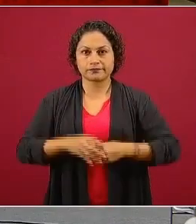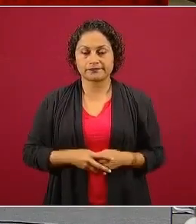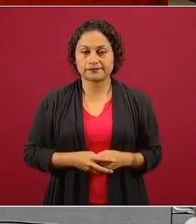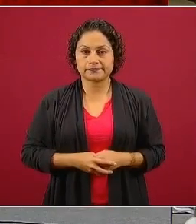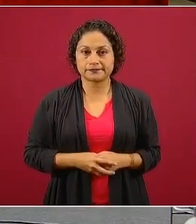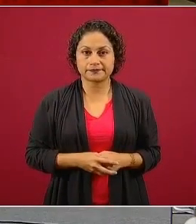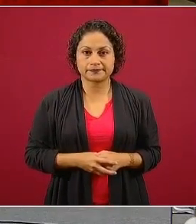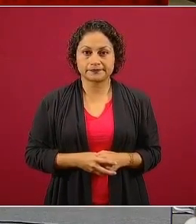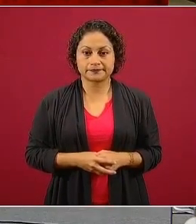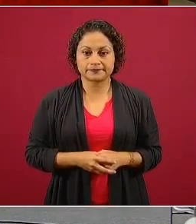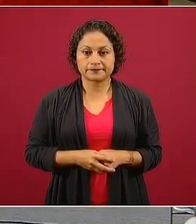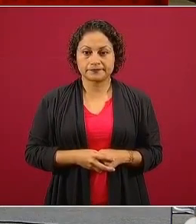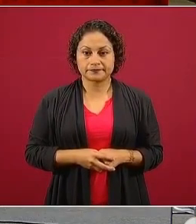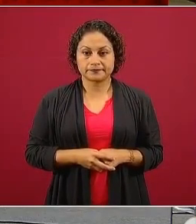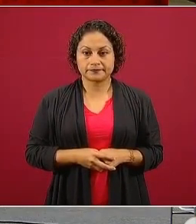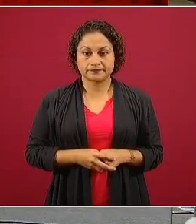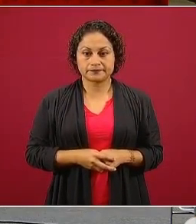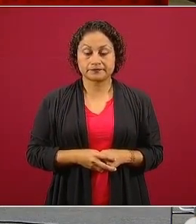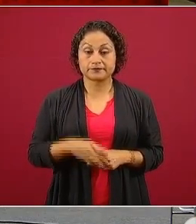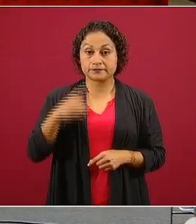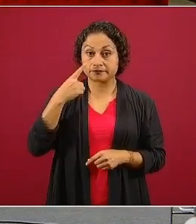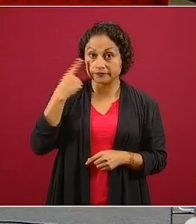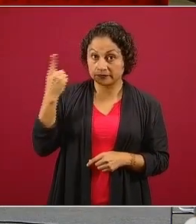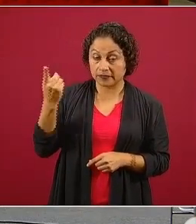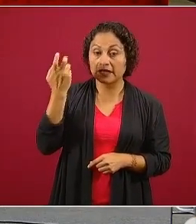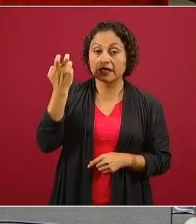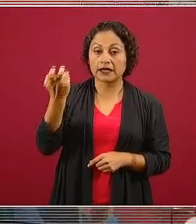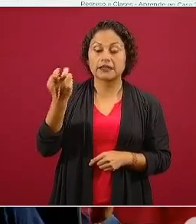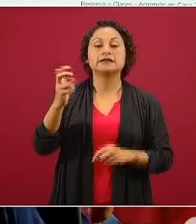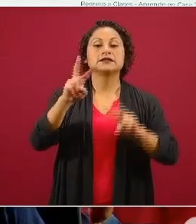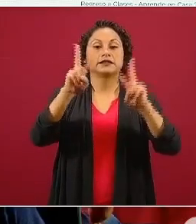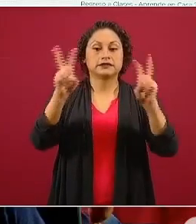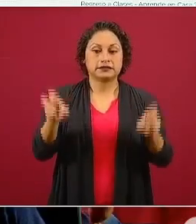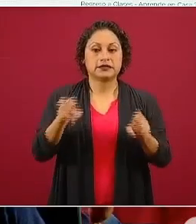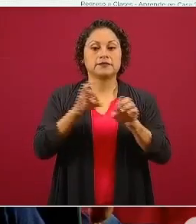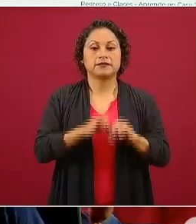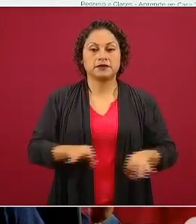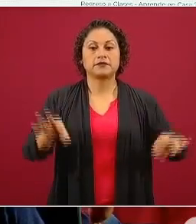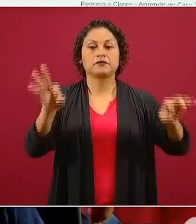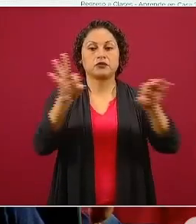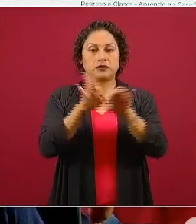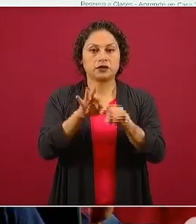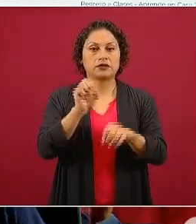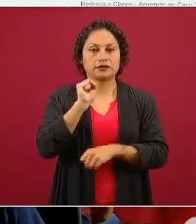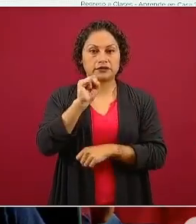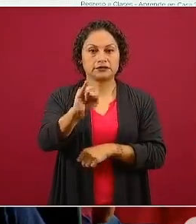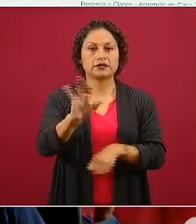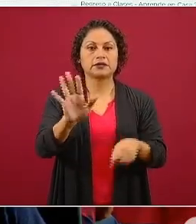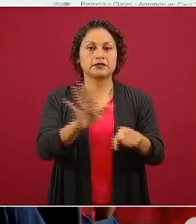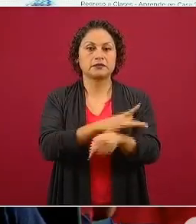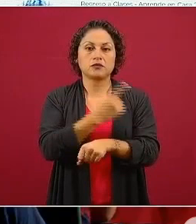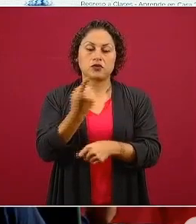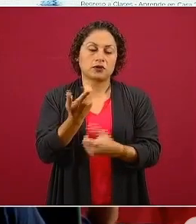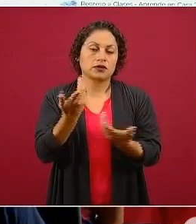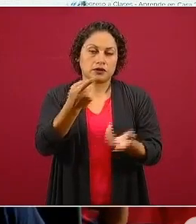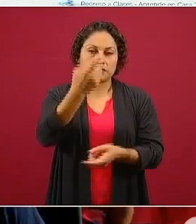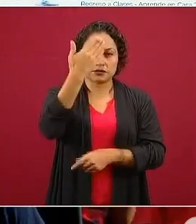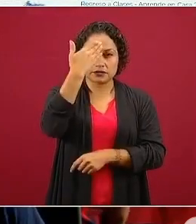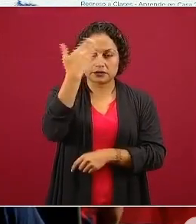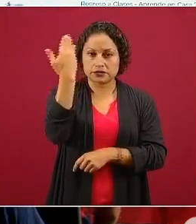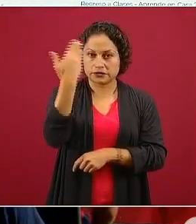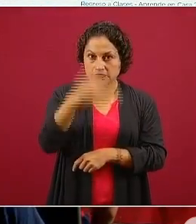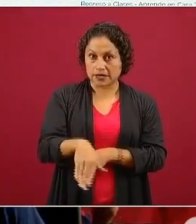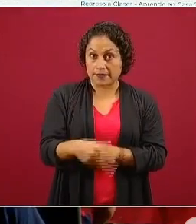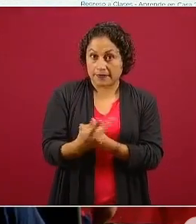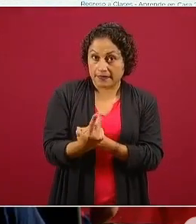Este es un tema importante, porque cualquier señal que se crea nueva por ley tiene que